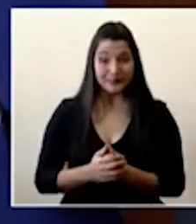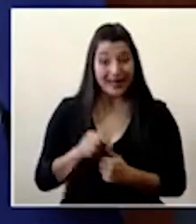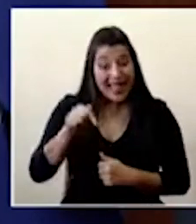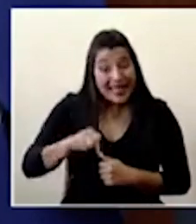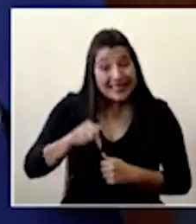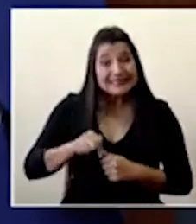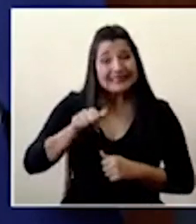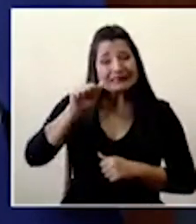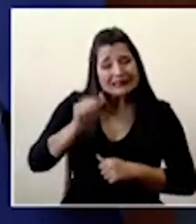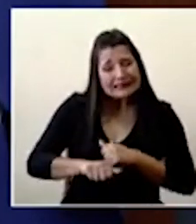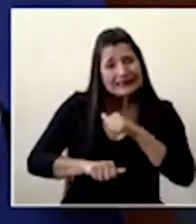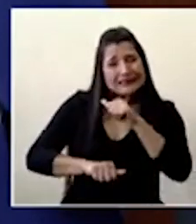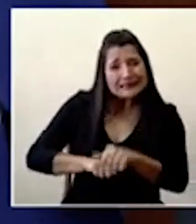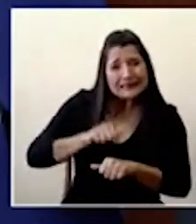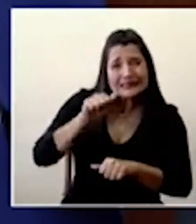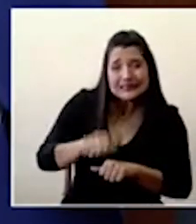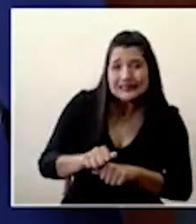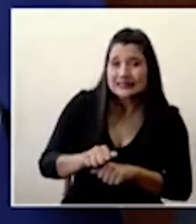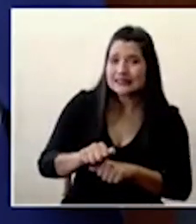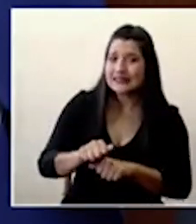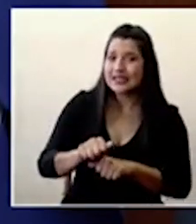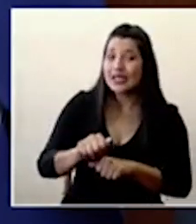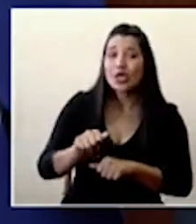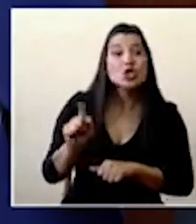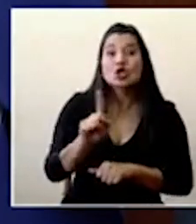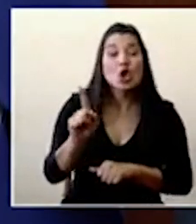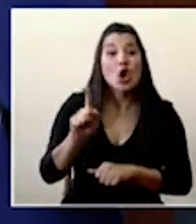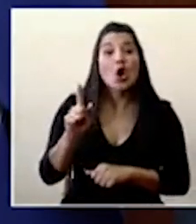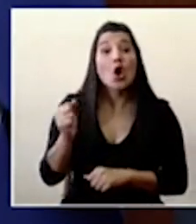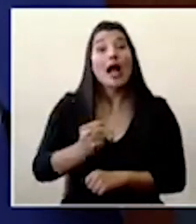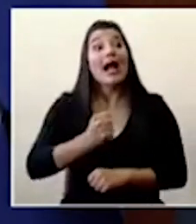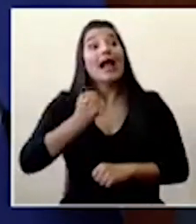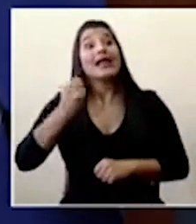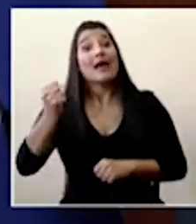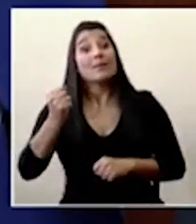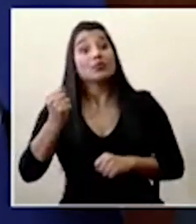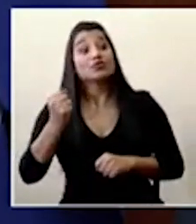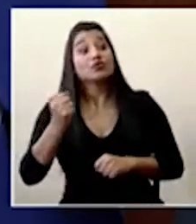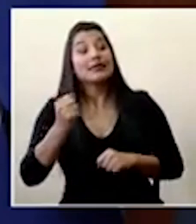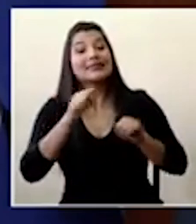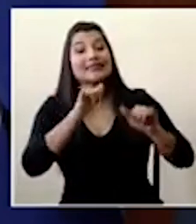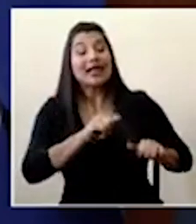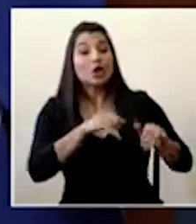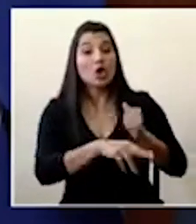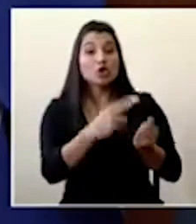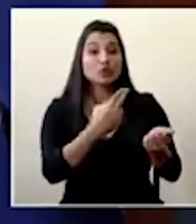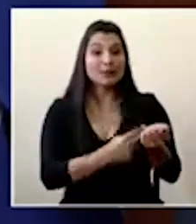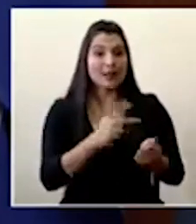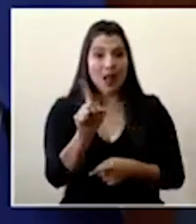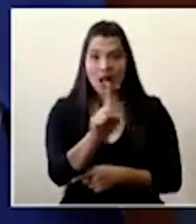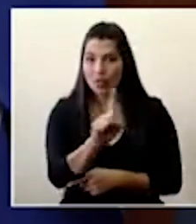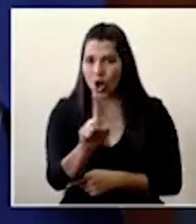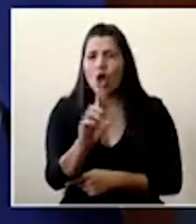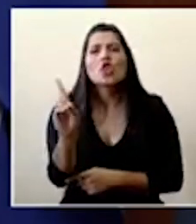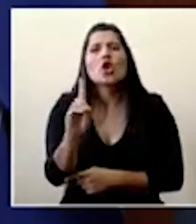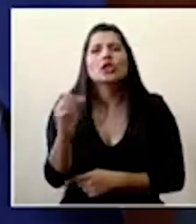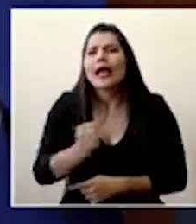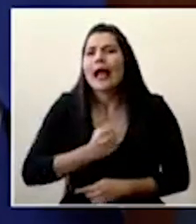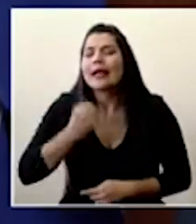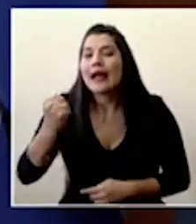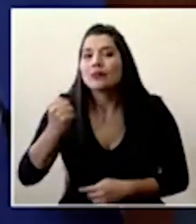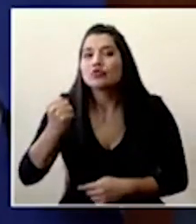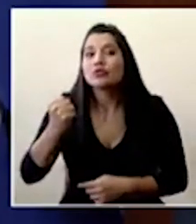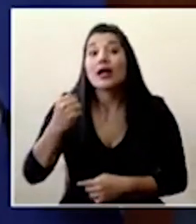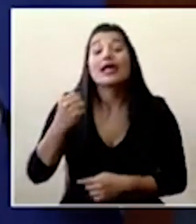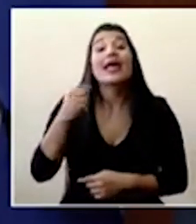no la ganamos en los hospitales la ganamos afuera en su casa ahí es donde se gana